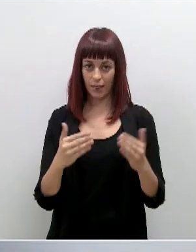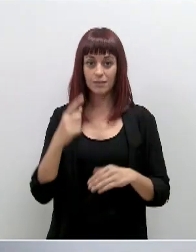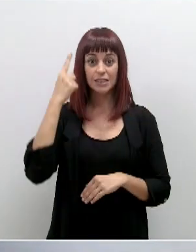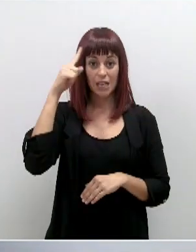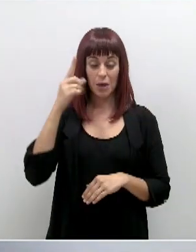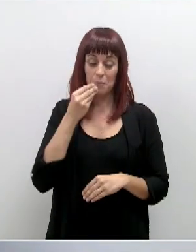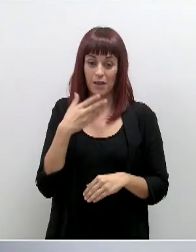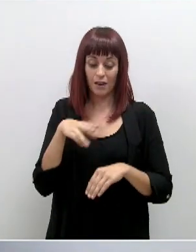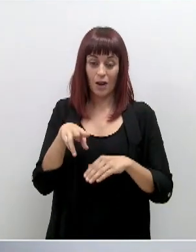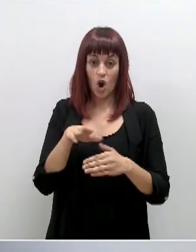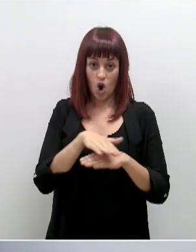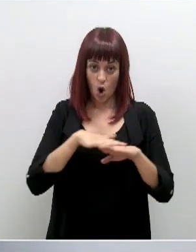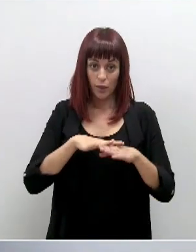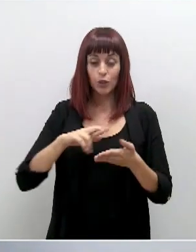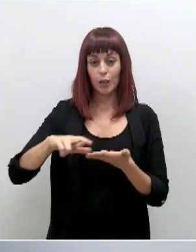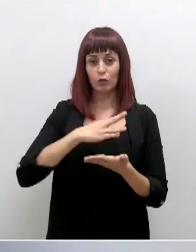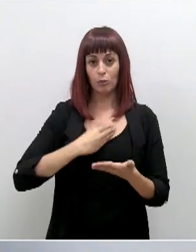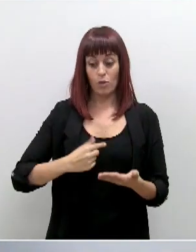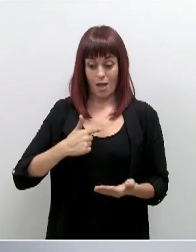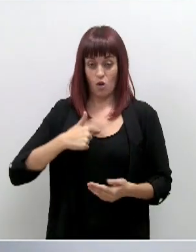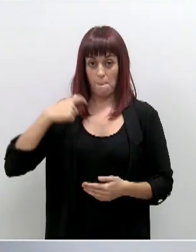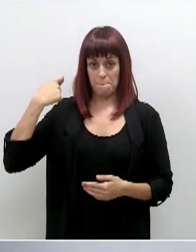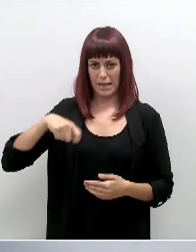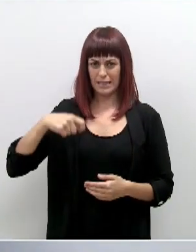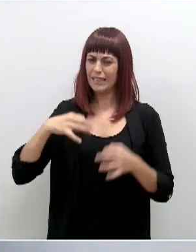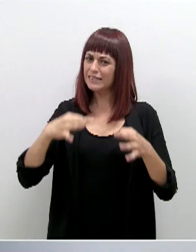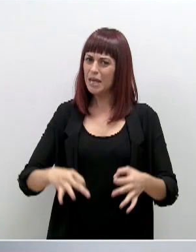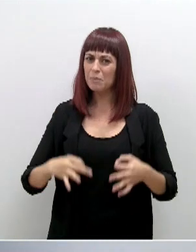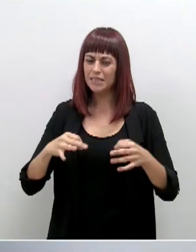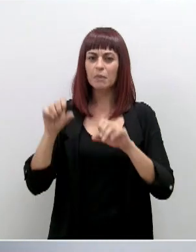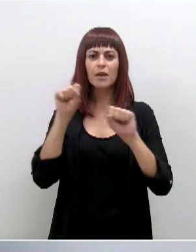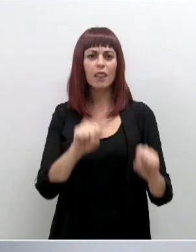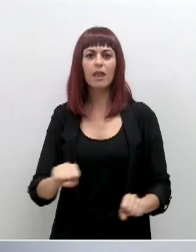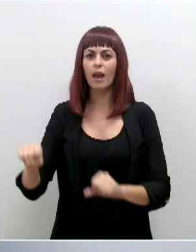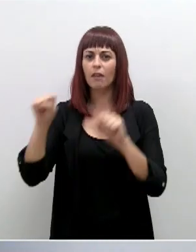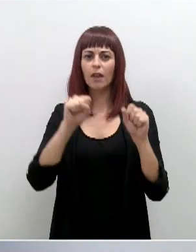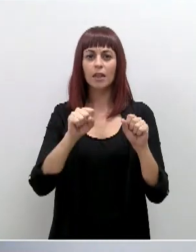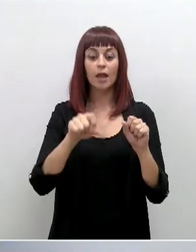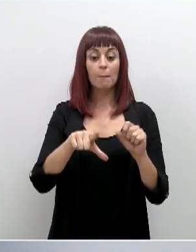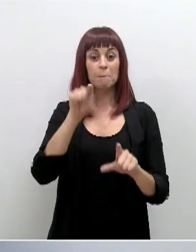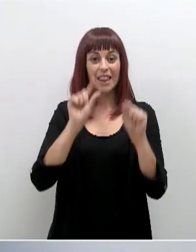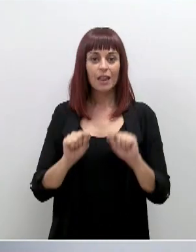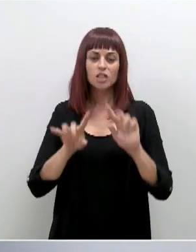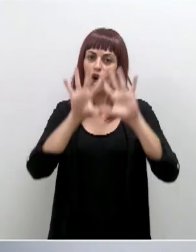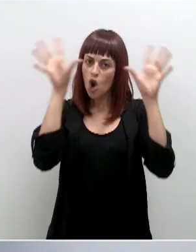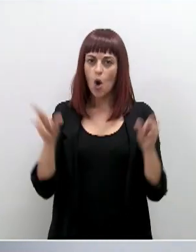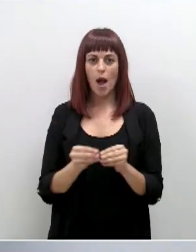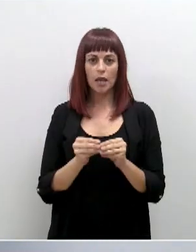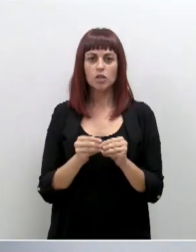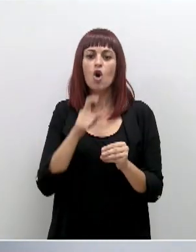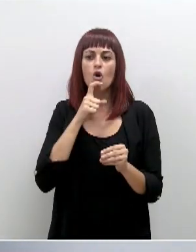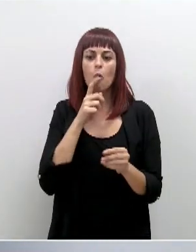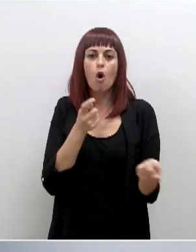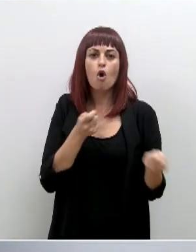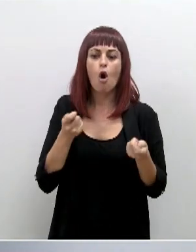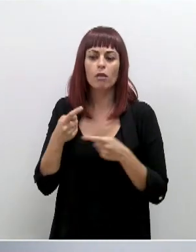que este Gobierno regional y yo como presidente siempre hemos defendido la necesidad de tomar medidas globales, de forma coordinada,